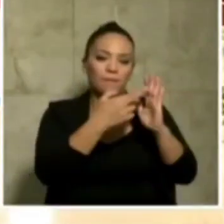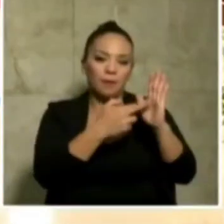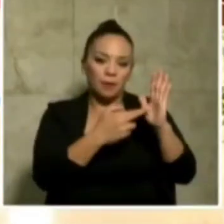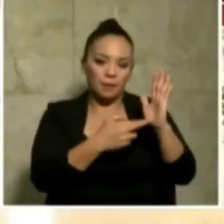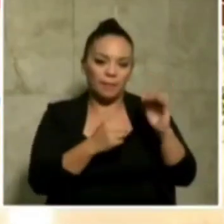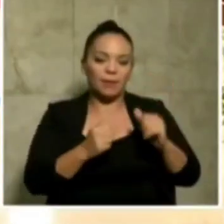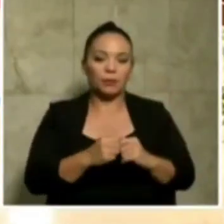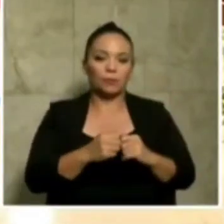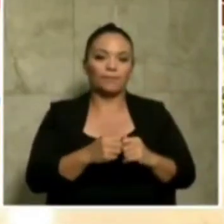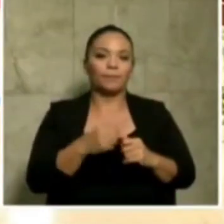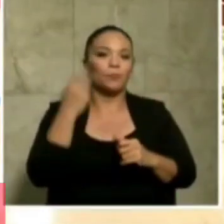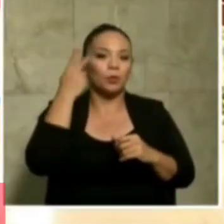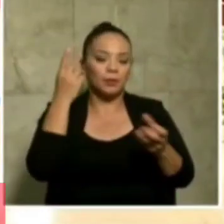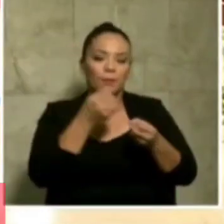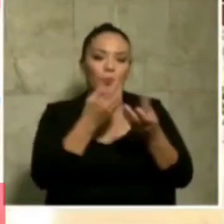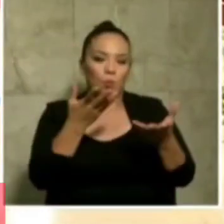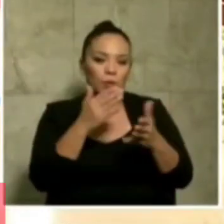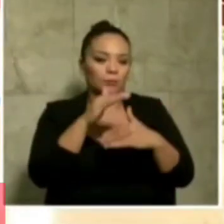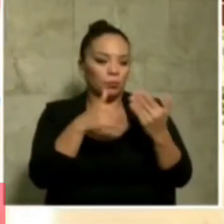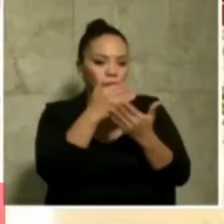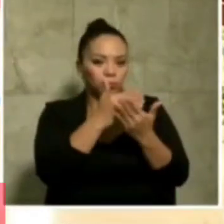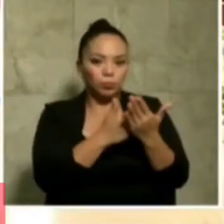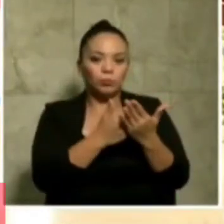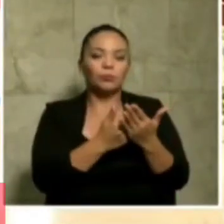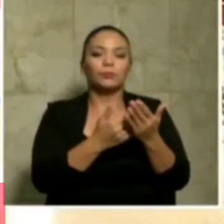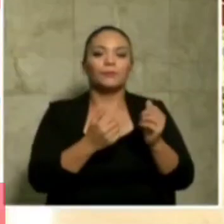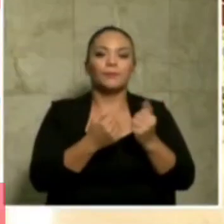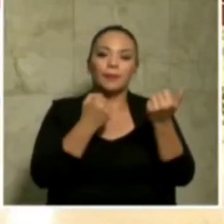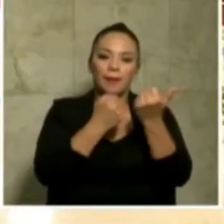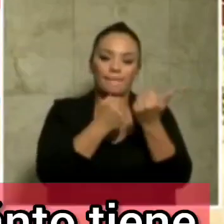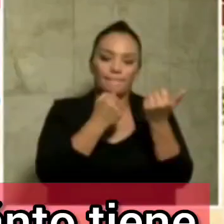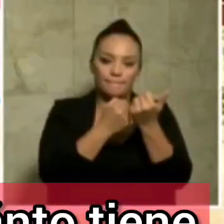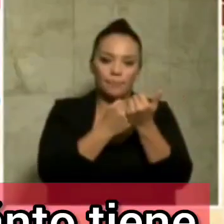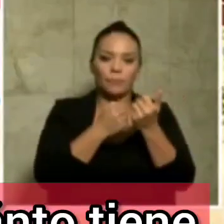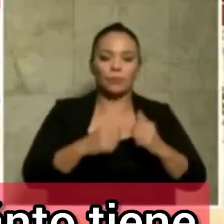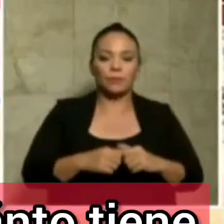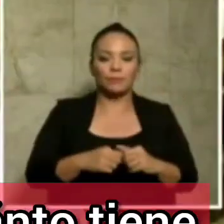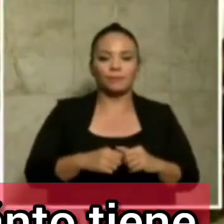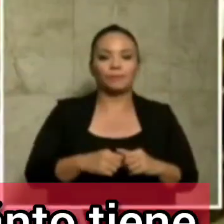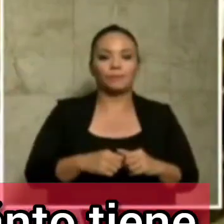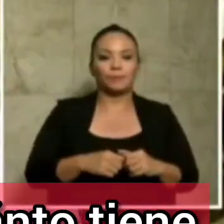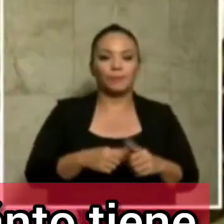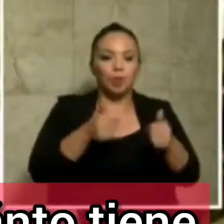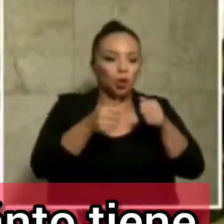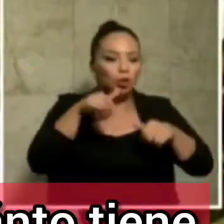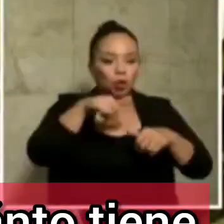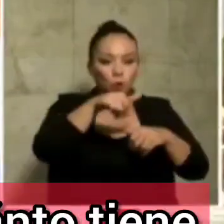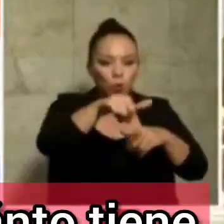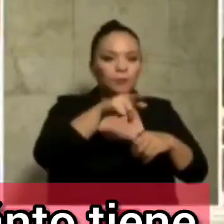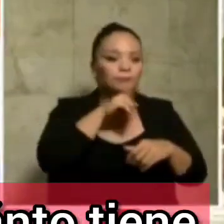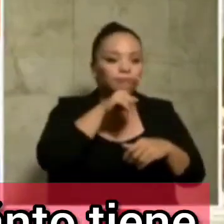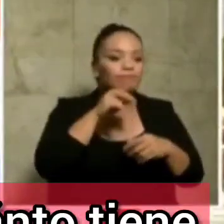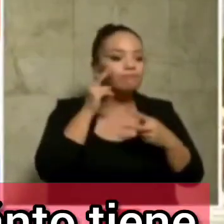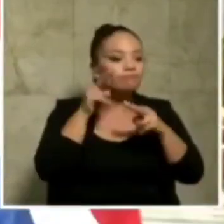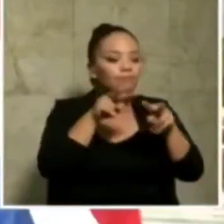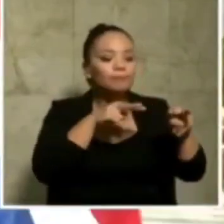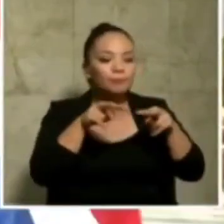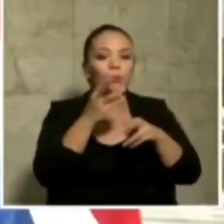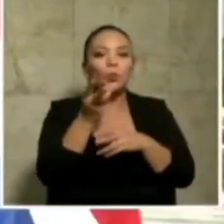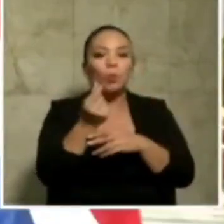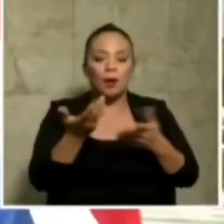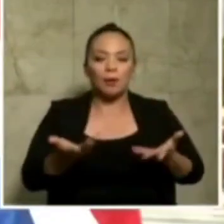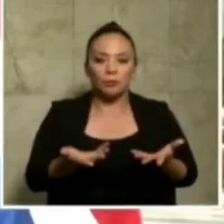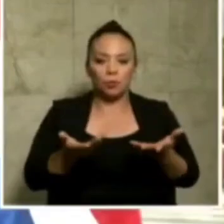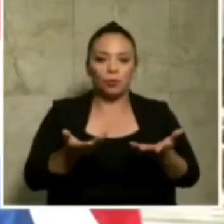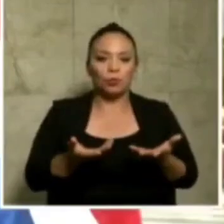tener una política pública para poderlos apoyar y acuerpar, tener drones para realmente fiscalizar cuánto tiene que tener